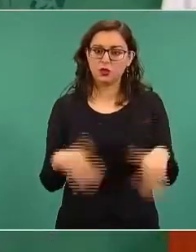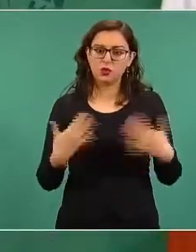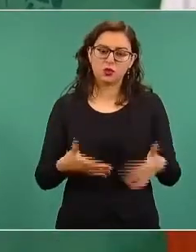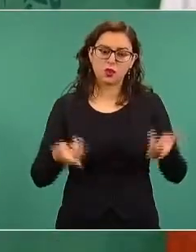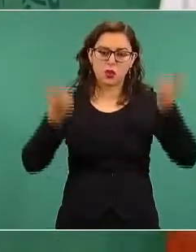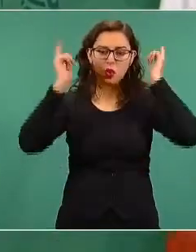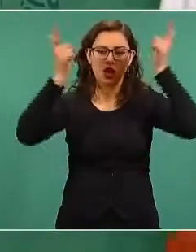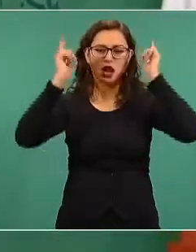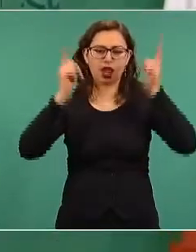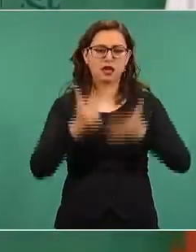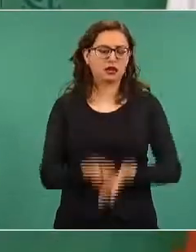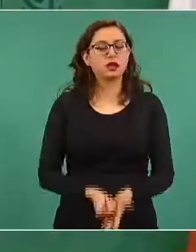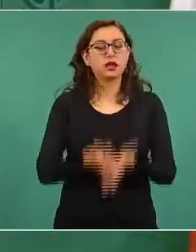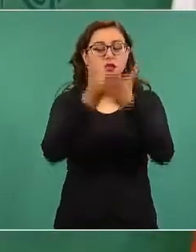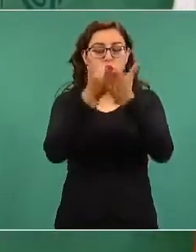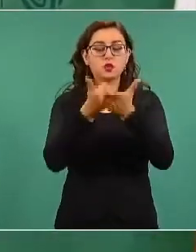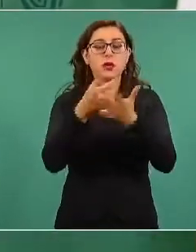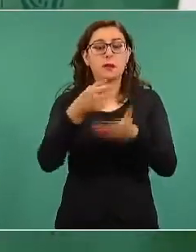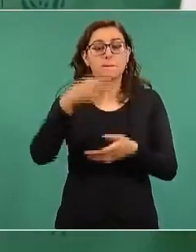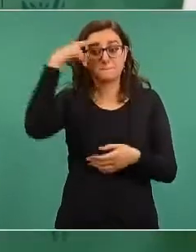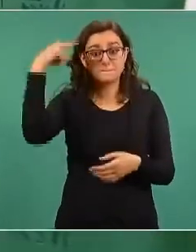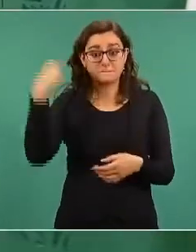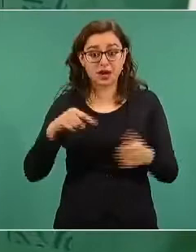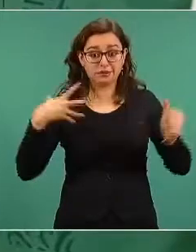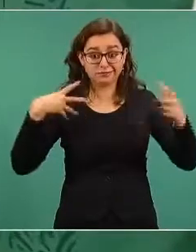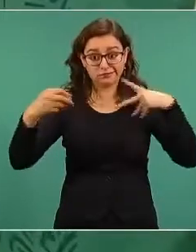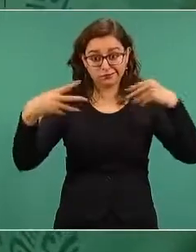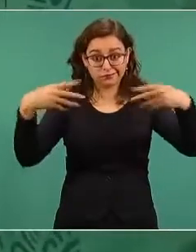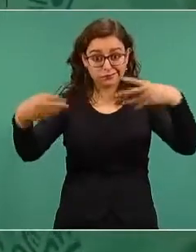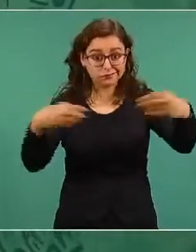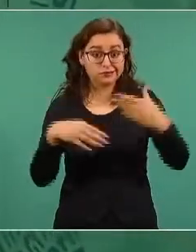enfrentar la pandemia.